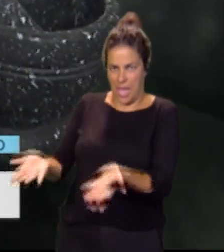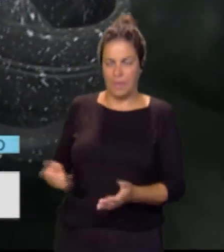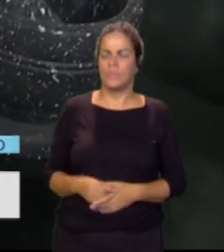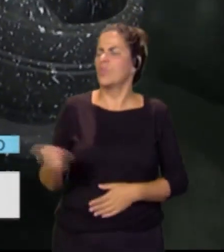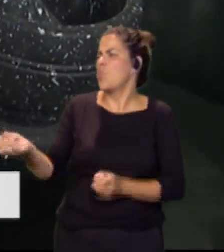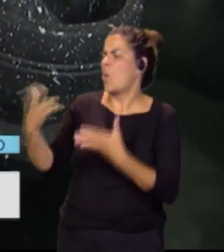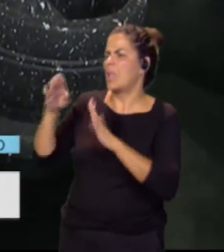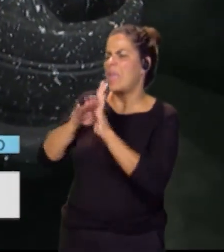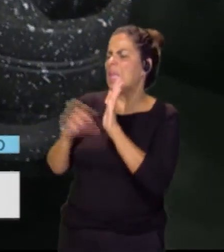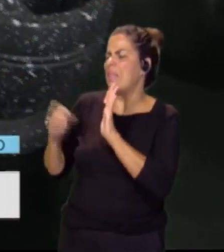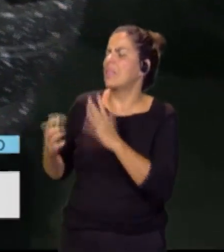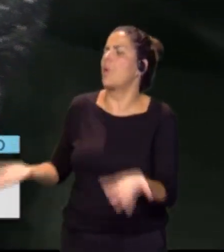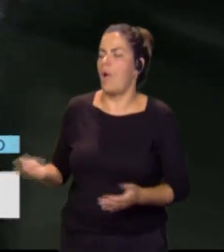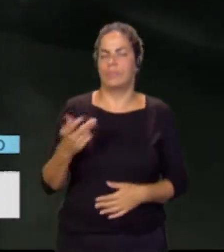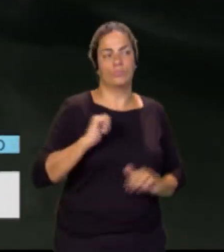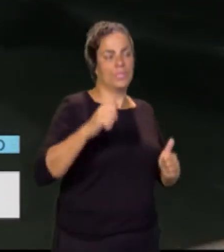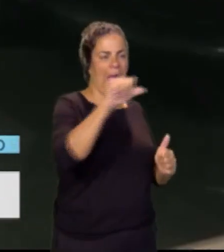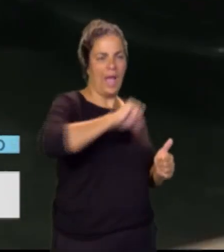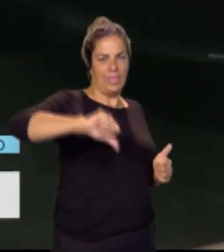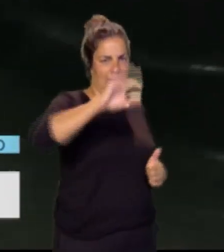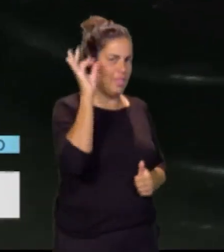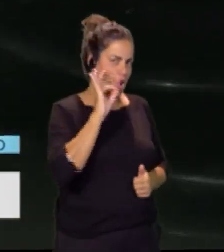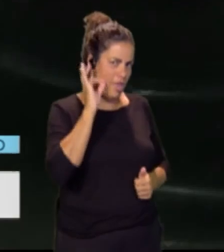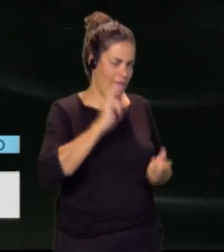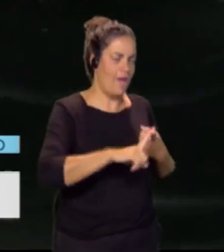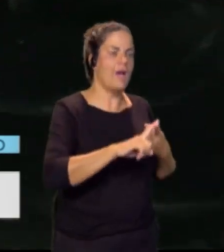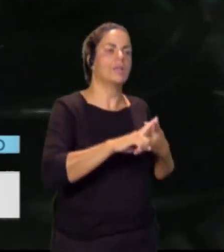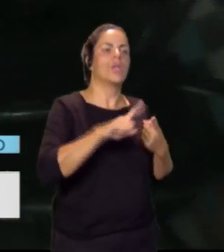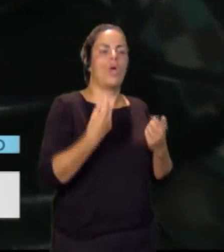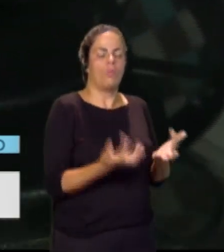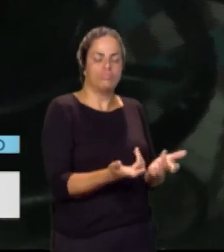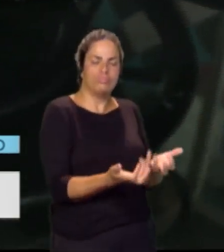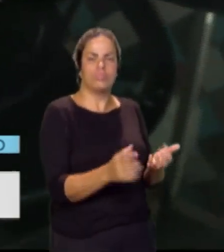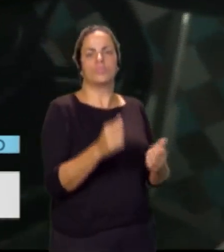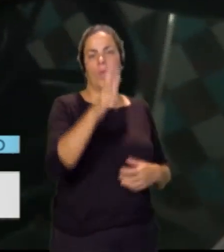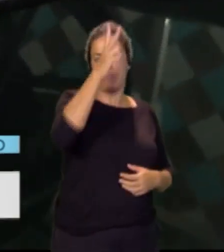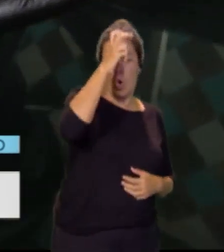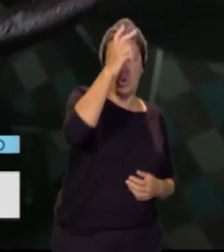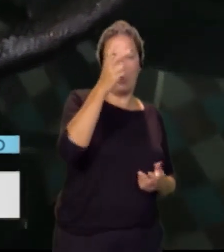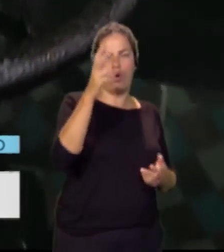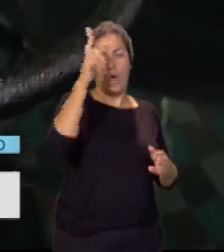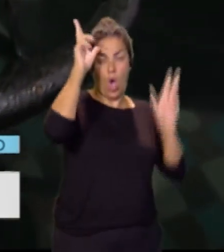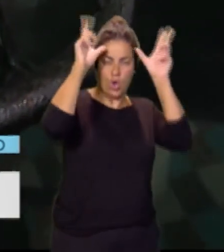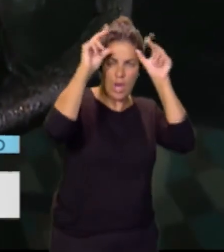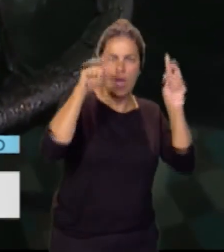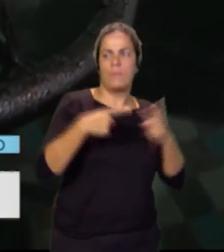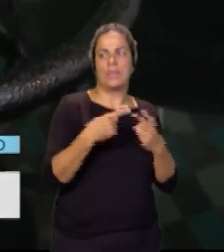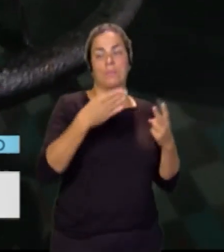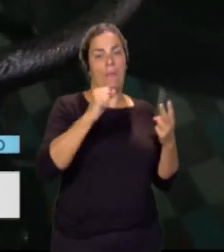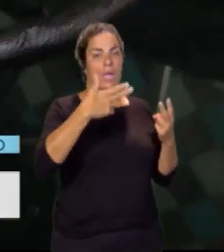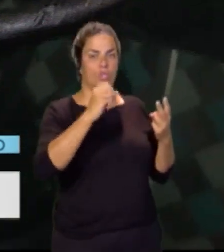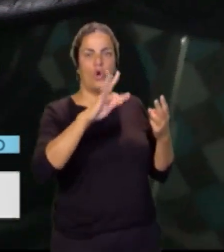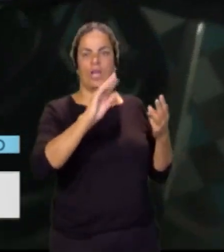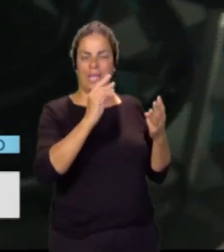Pues empezamos con un aceite de oliva, luego sofreímos el pollo y el conejo, tenemos la bachoqueta, el garrafo,